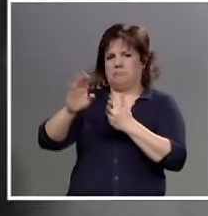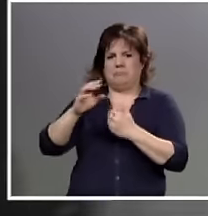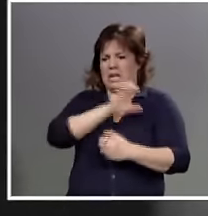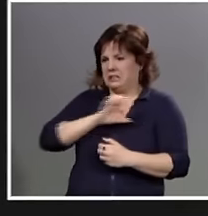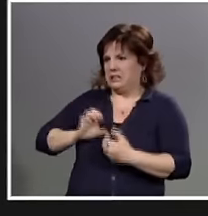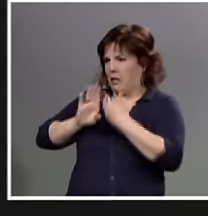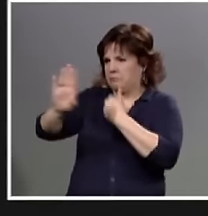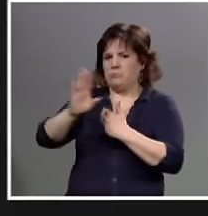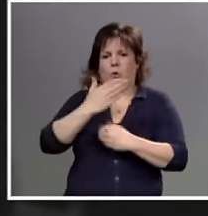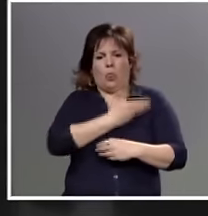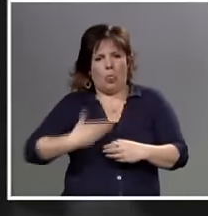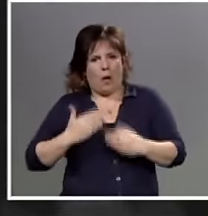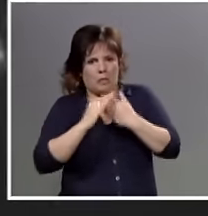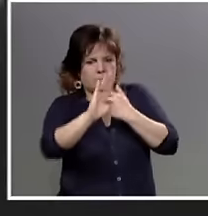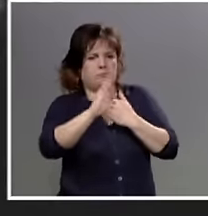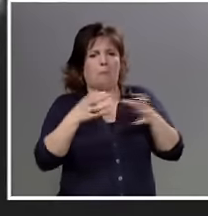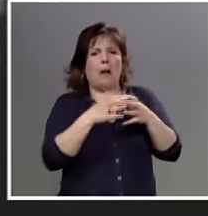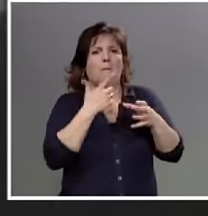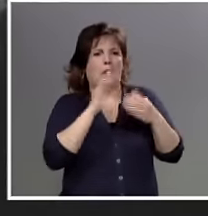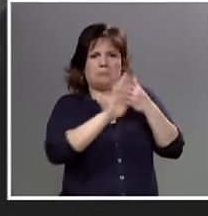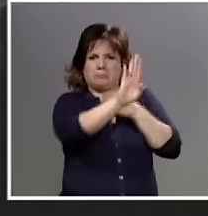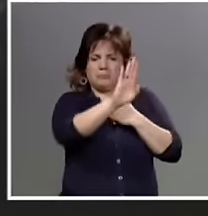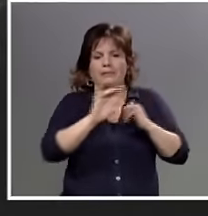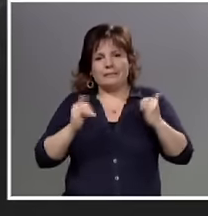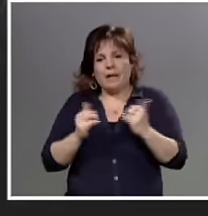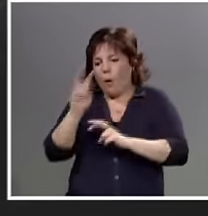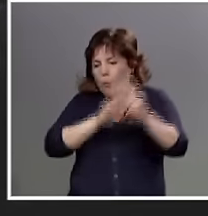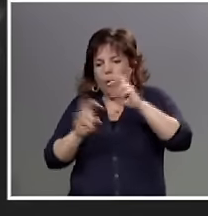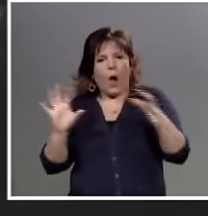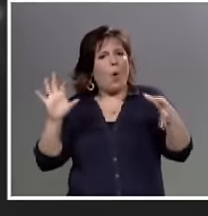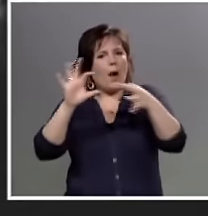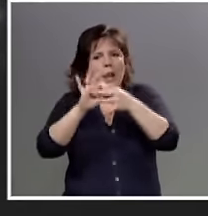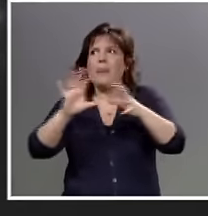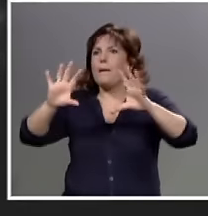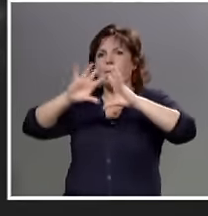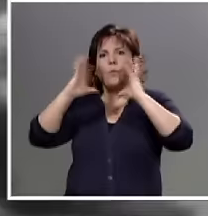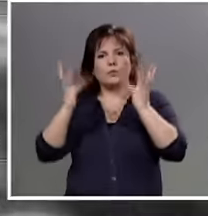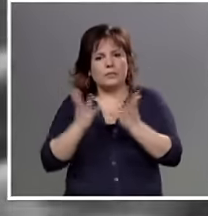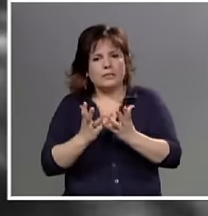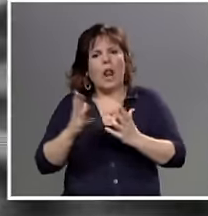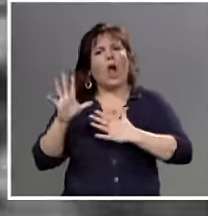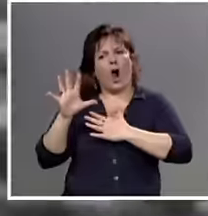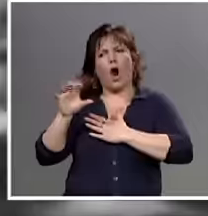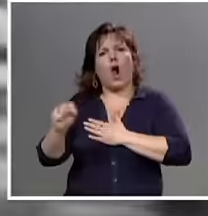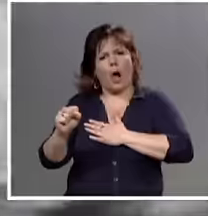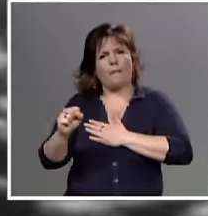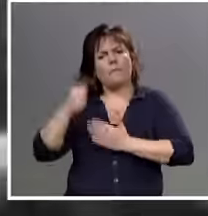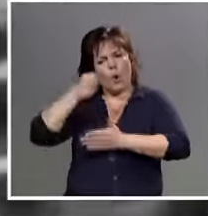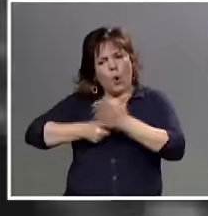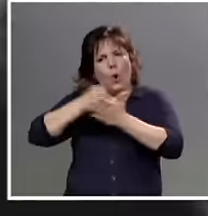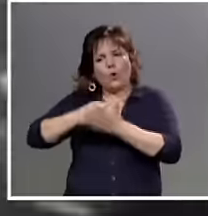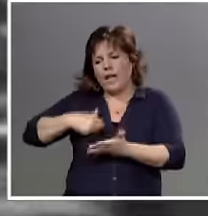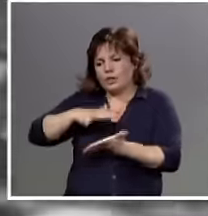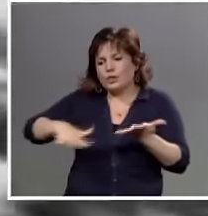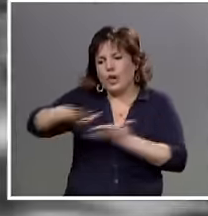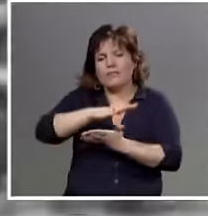Estado, patrones y partidos, la promoción de la unidad sindical a nivel mundial y el compromiso de luchar por una sociedad